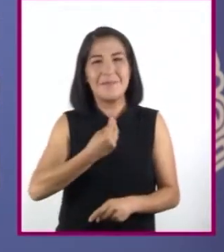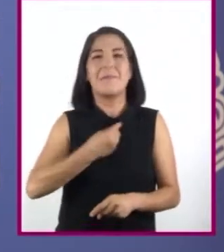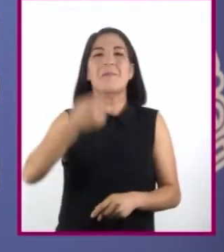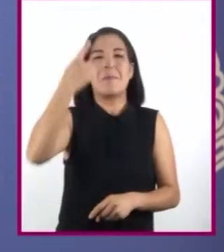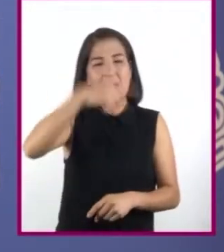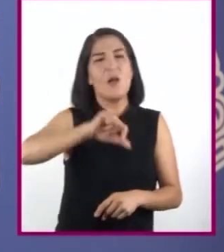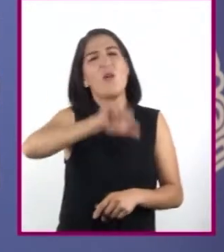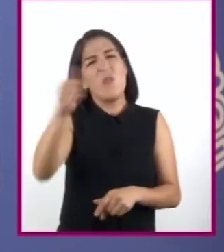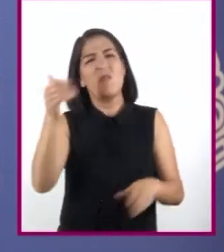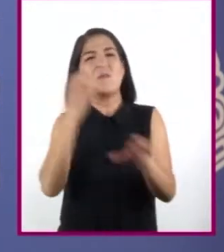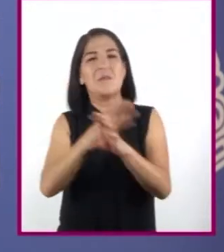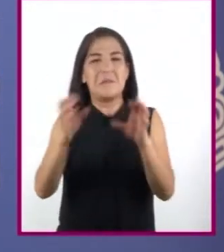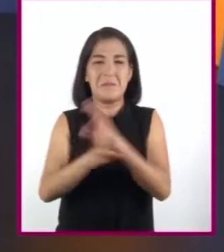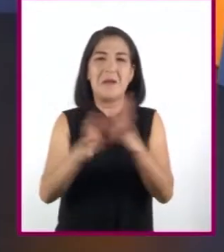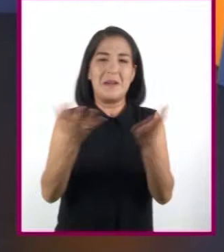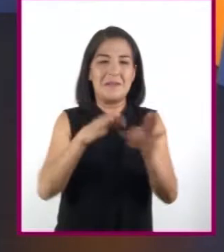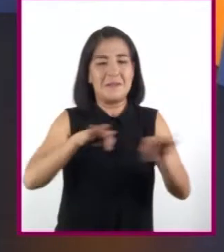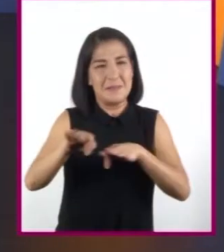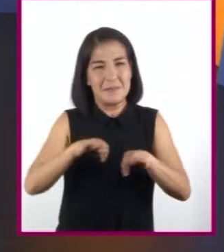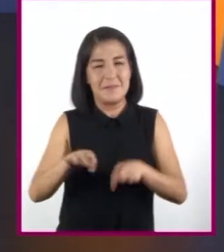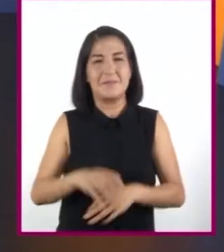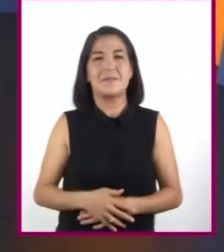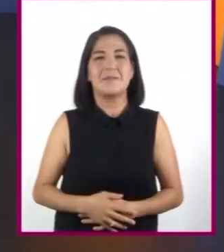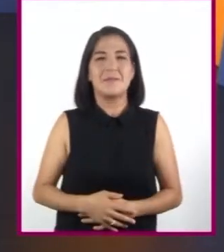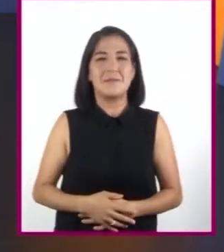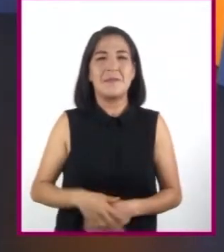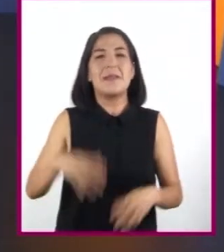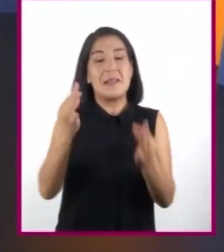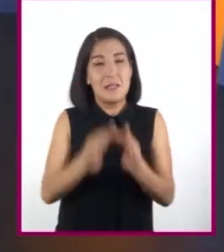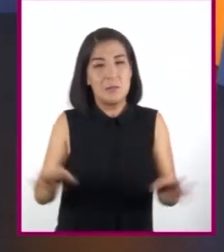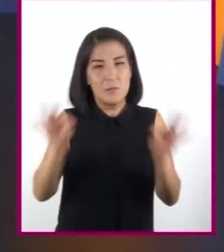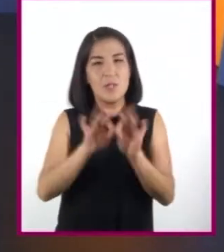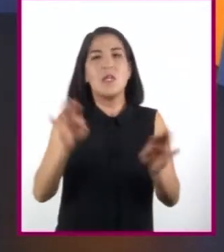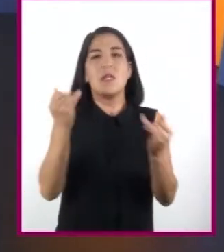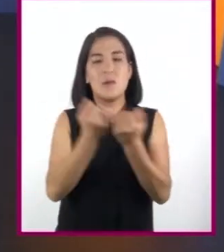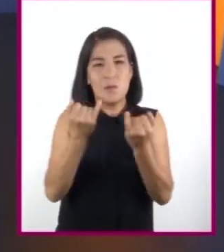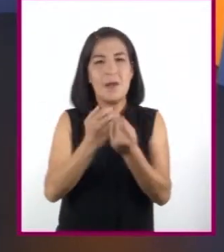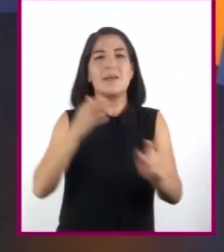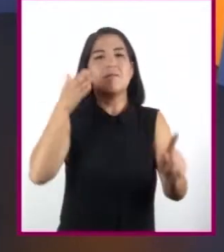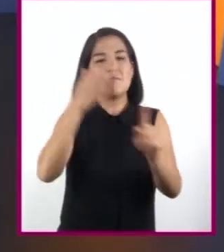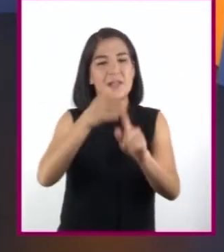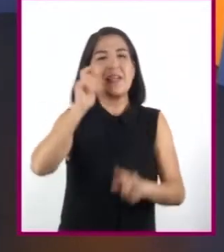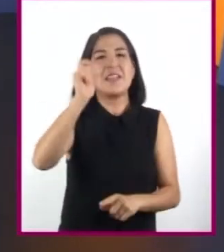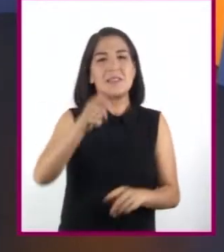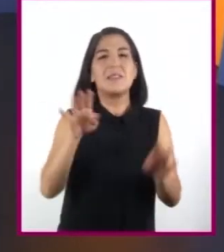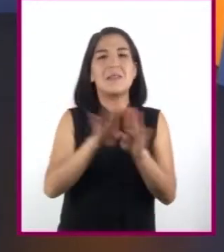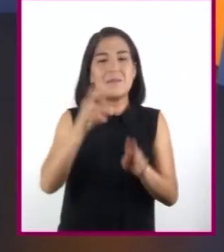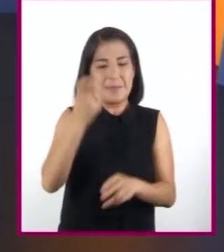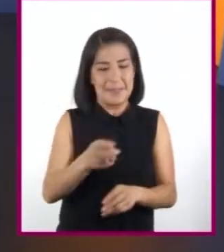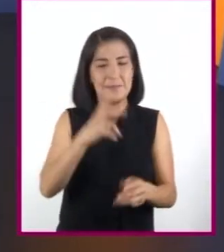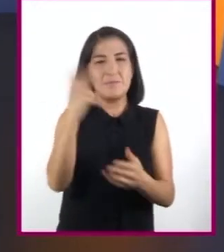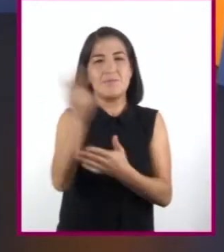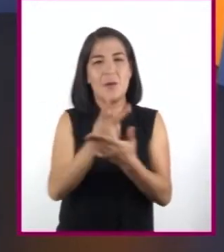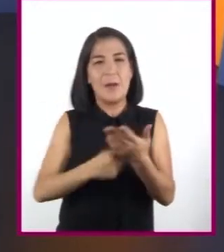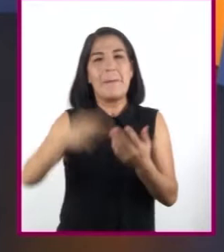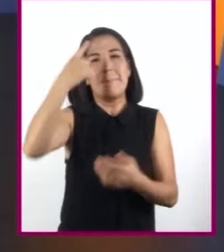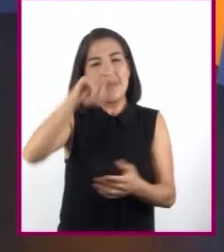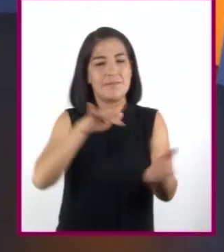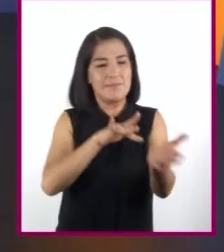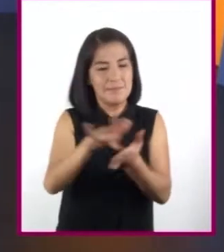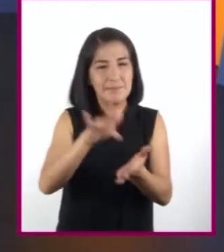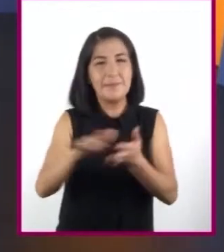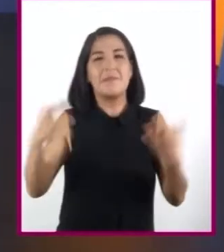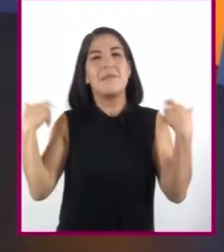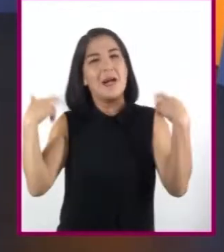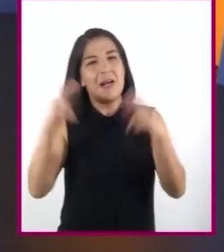maneras de trabajo colaborativo. Es importante señalar que este programa tiene la finalidad de apoyar a las